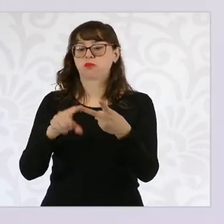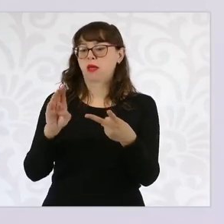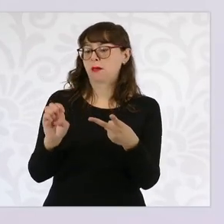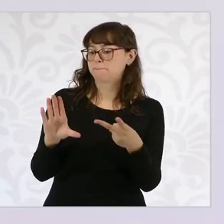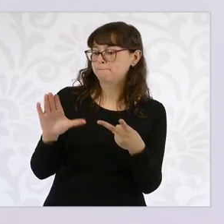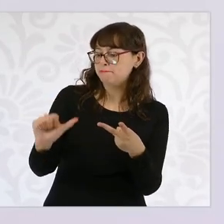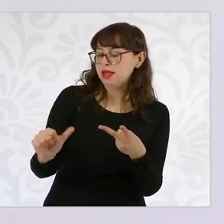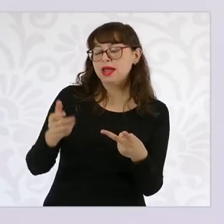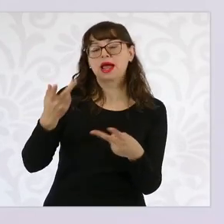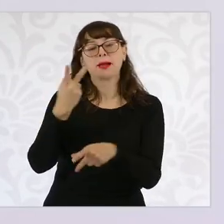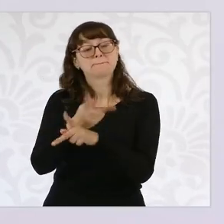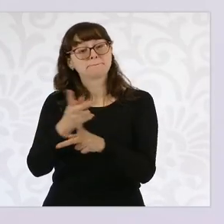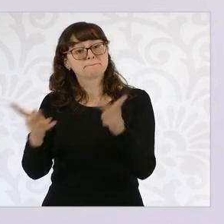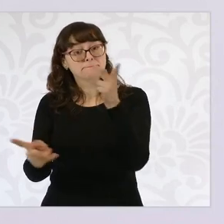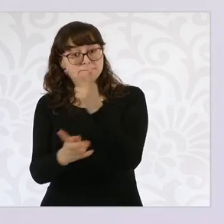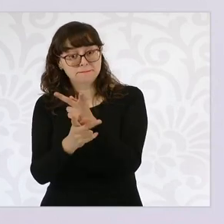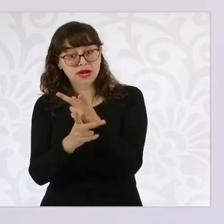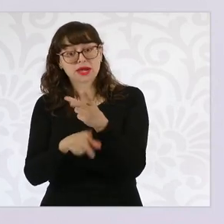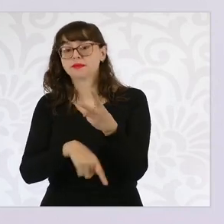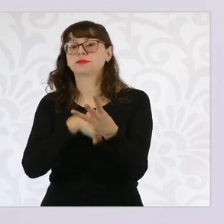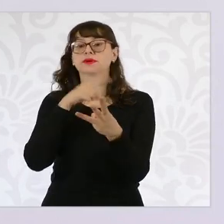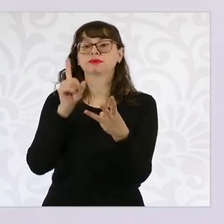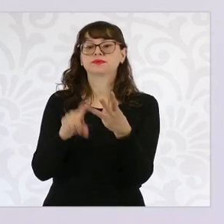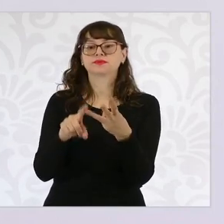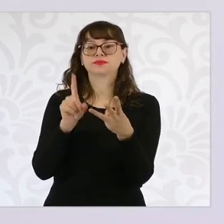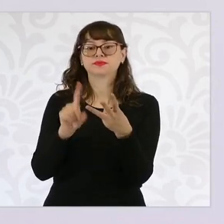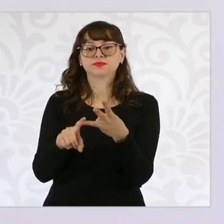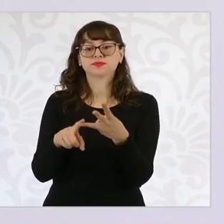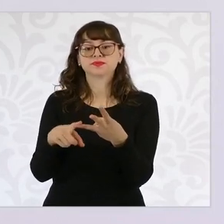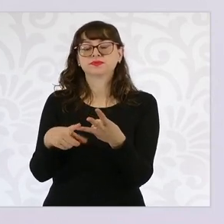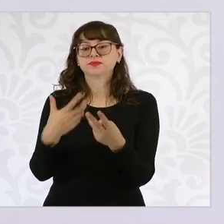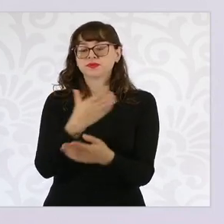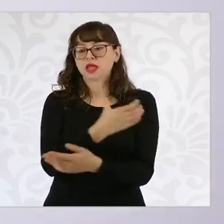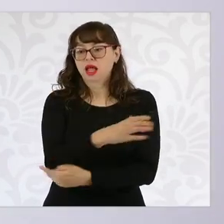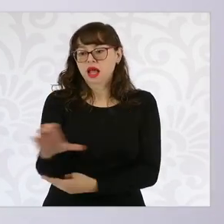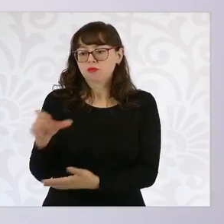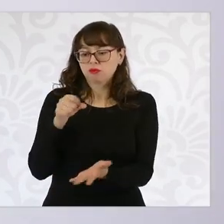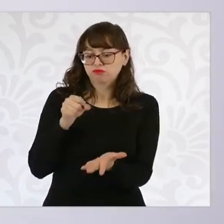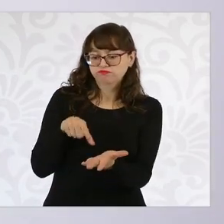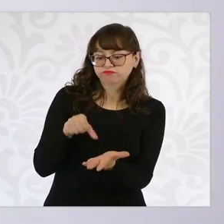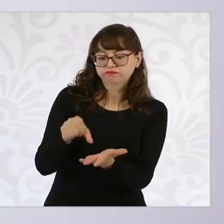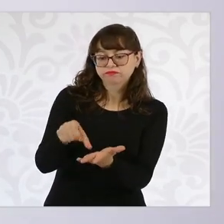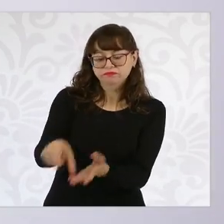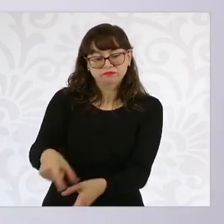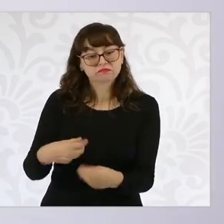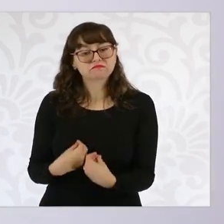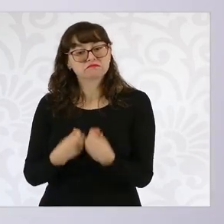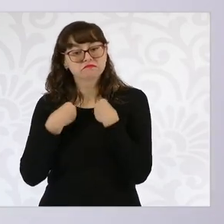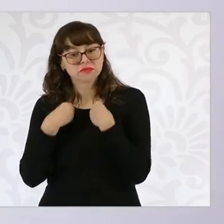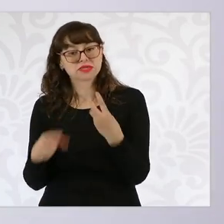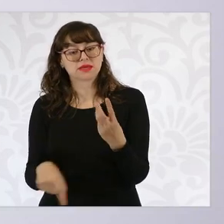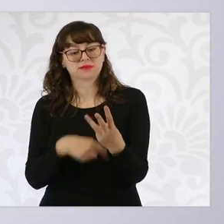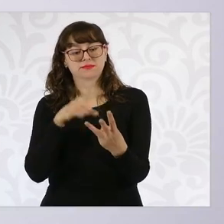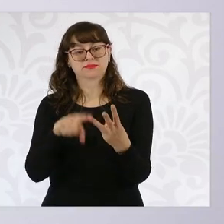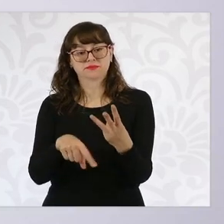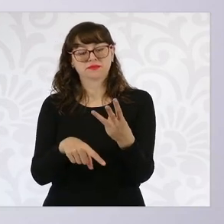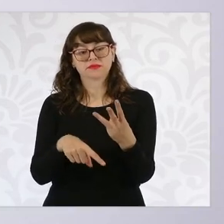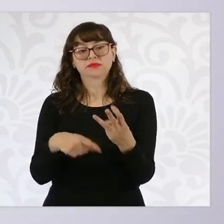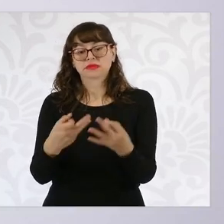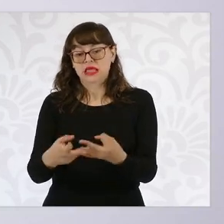jóvenes de preparatoria que ya estaba, el programa Sembrando Vida, el programa de